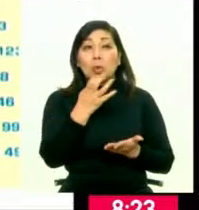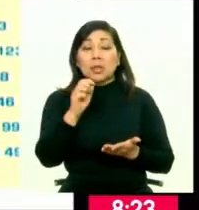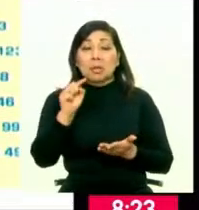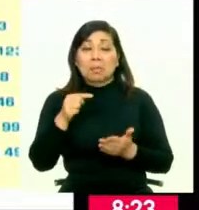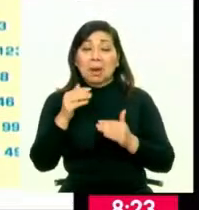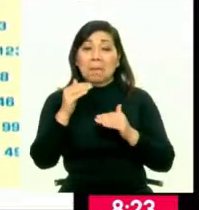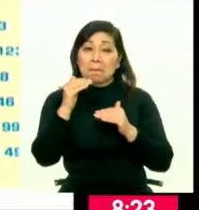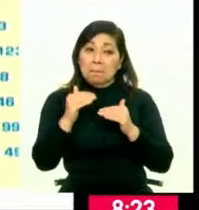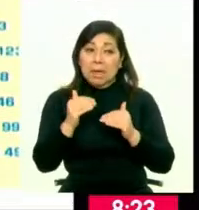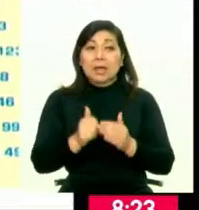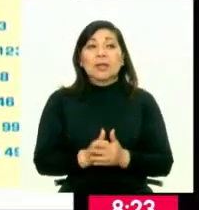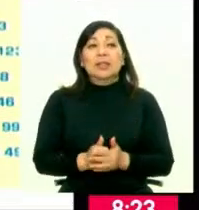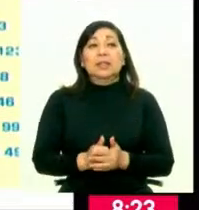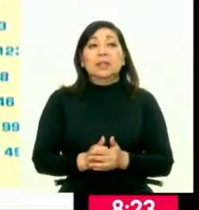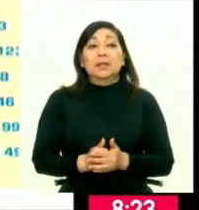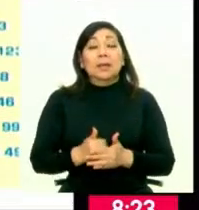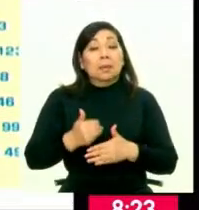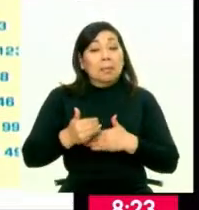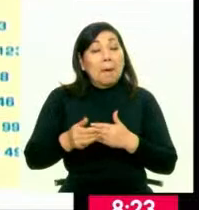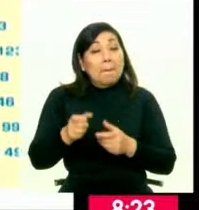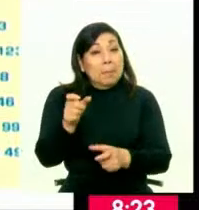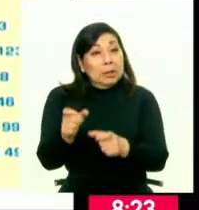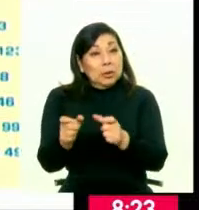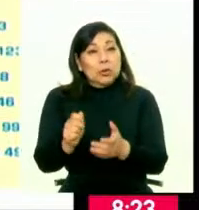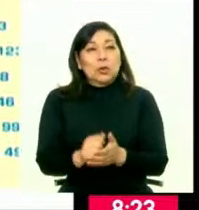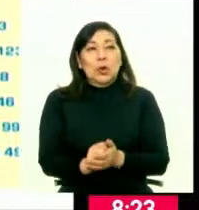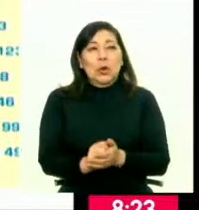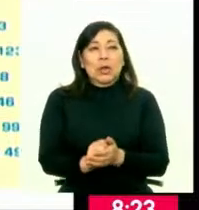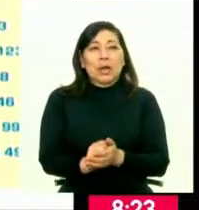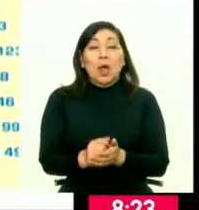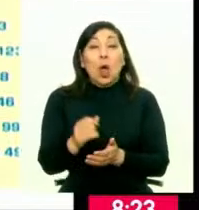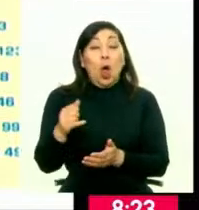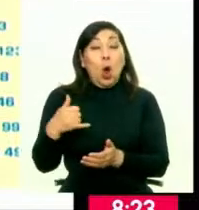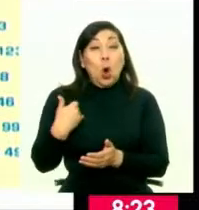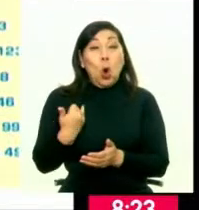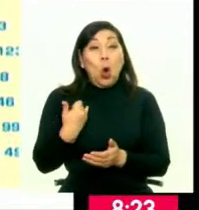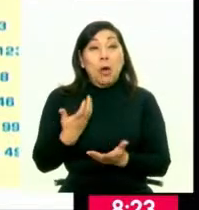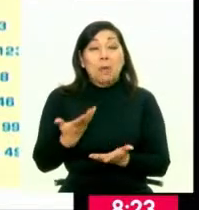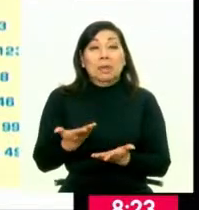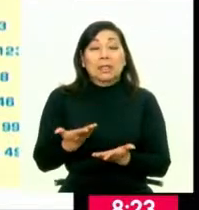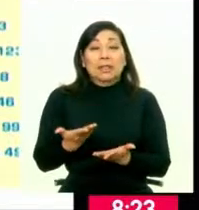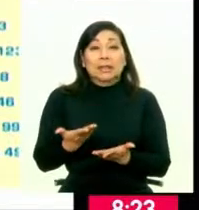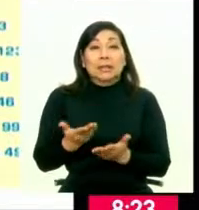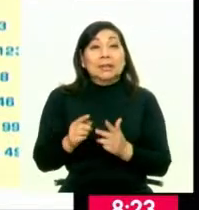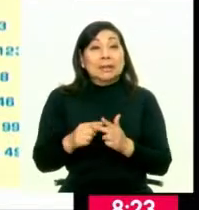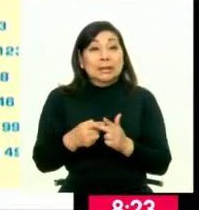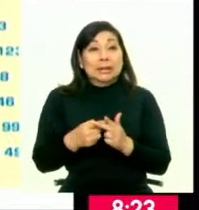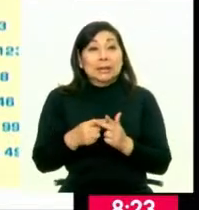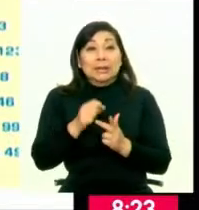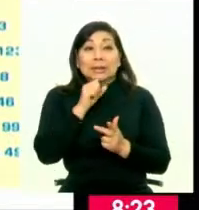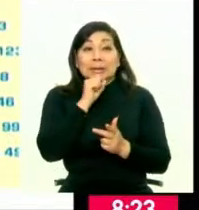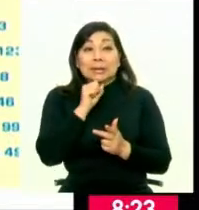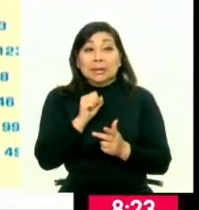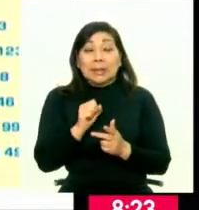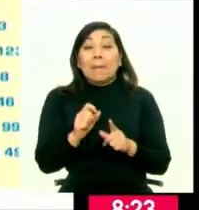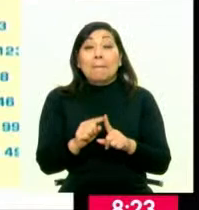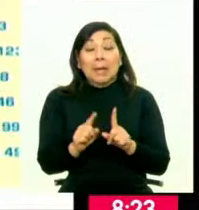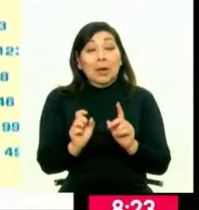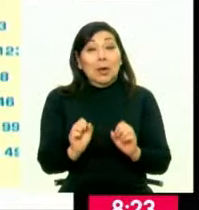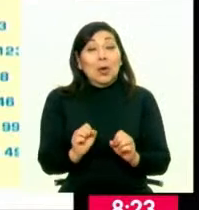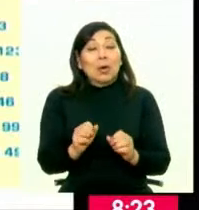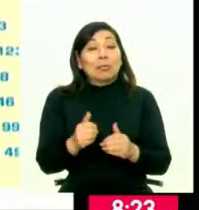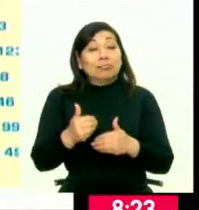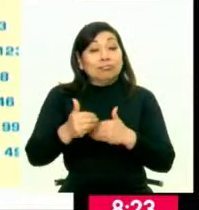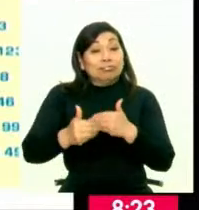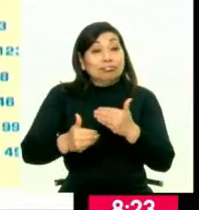.000. Esto implica que cada vez la población, digamos joven, va a comenzar a envejecer. Pero también vamos a ver que las